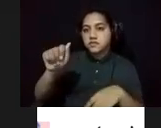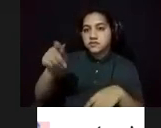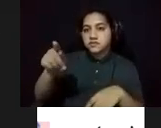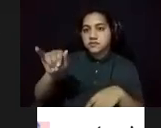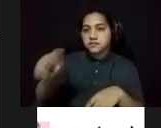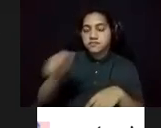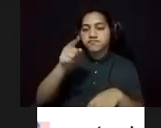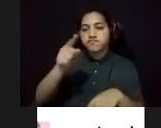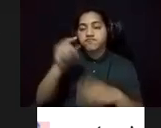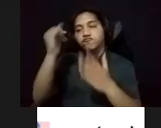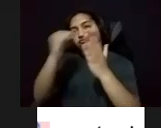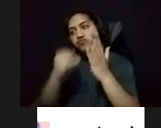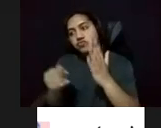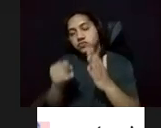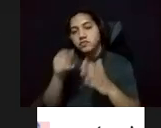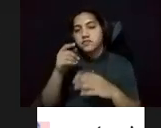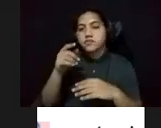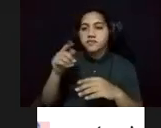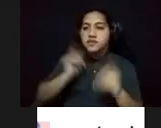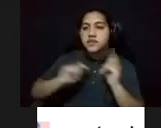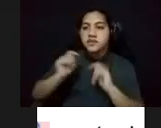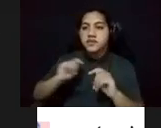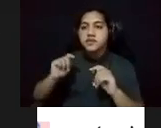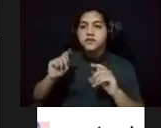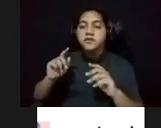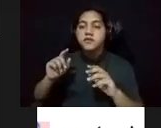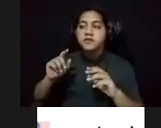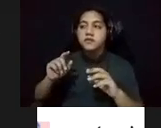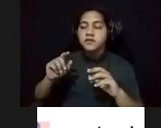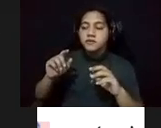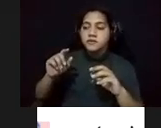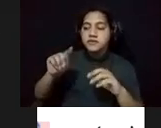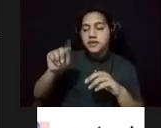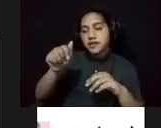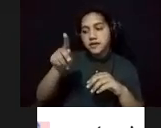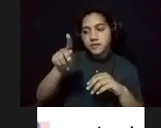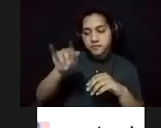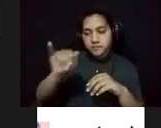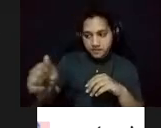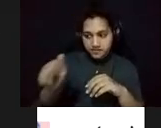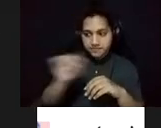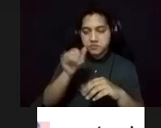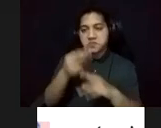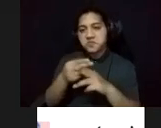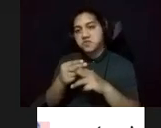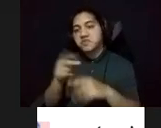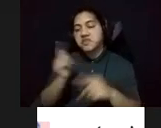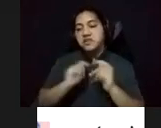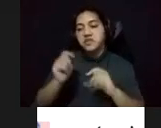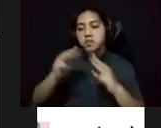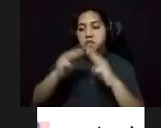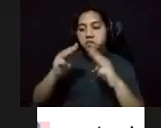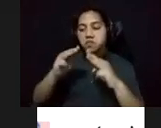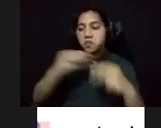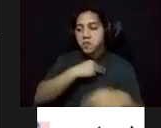Tapia, conocido como el Teatro Municipal de San Juan y el primero en su clase en Puerto Rico.